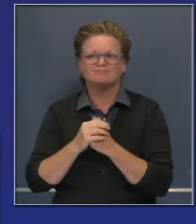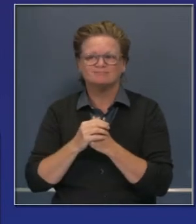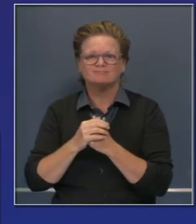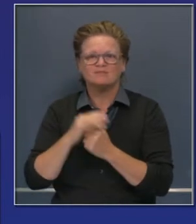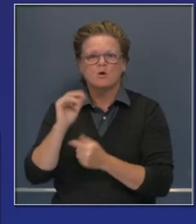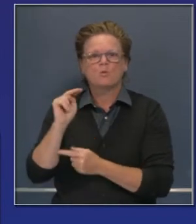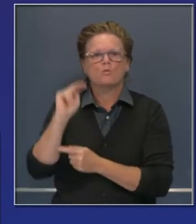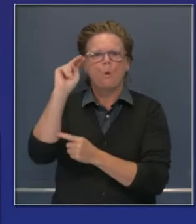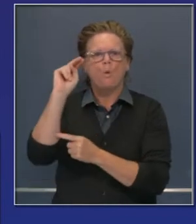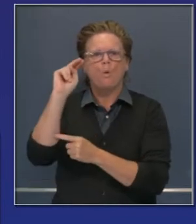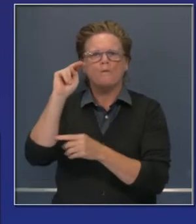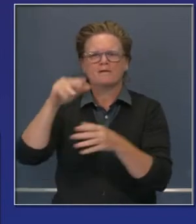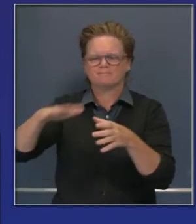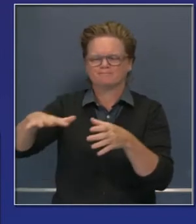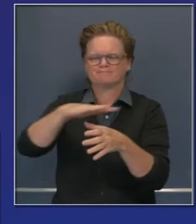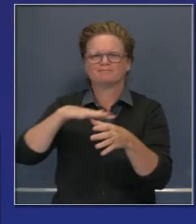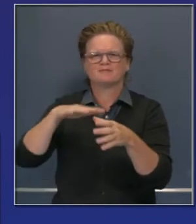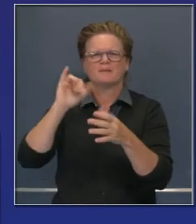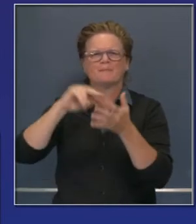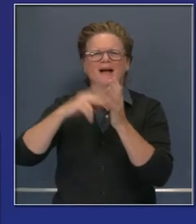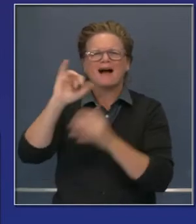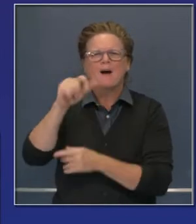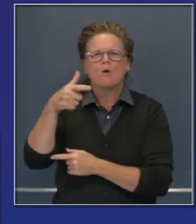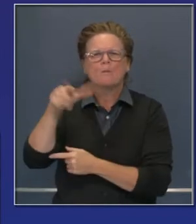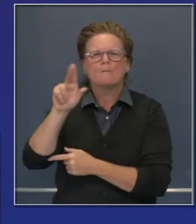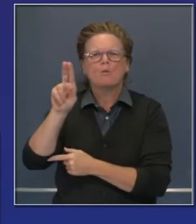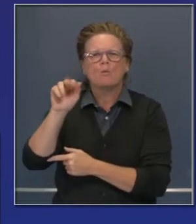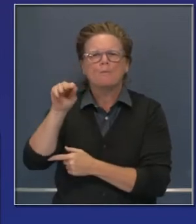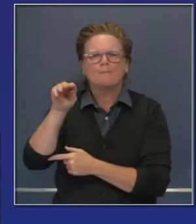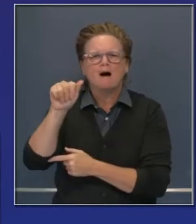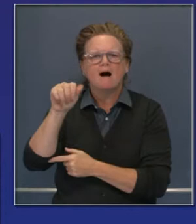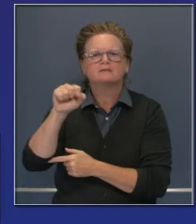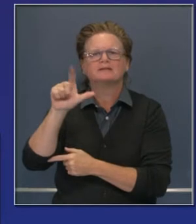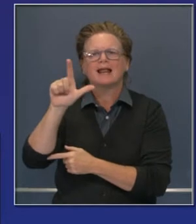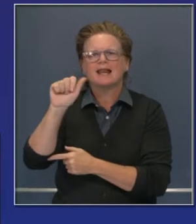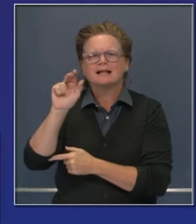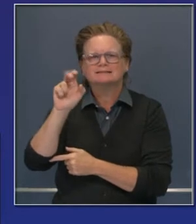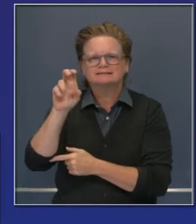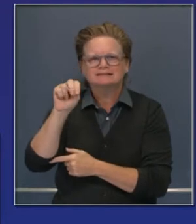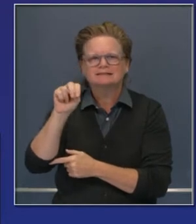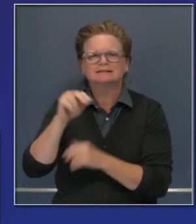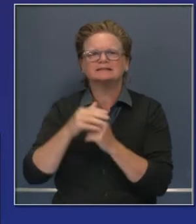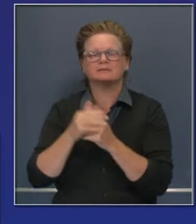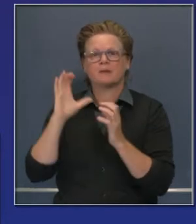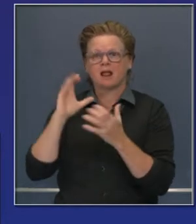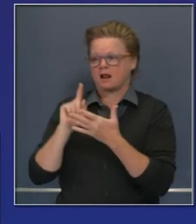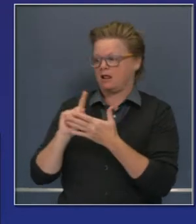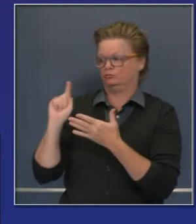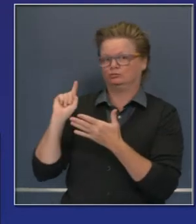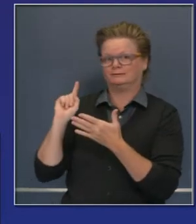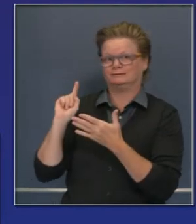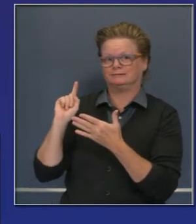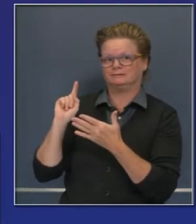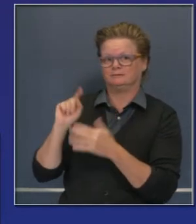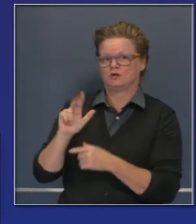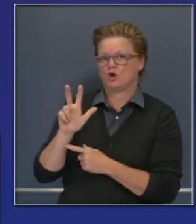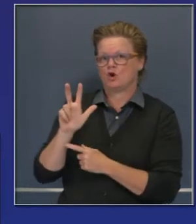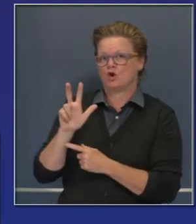norte, en los condados de Plumas y Lassen, la semana pasada vimos contención de 36% con